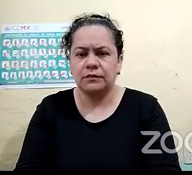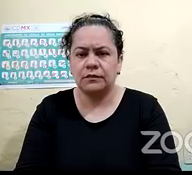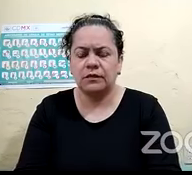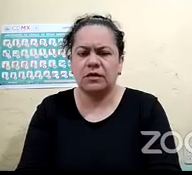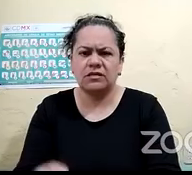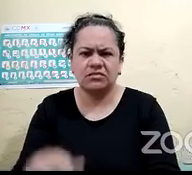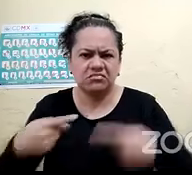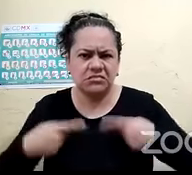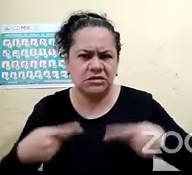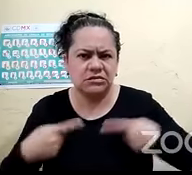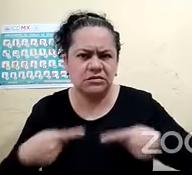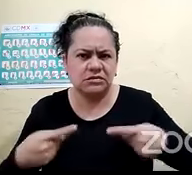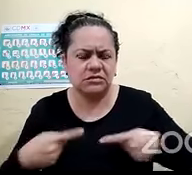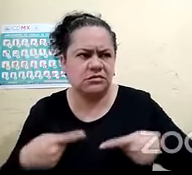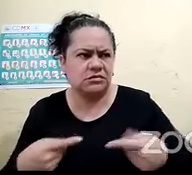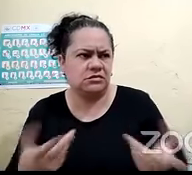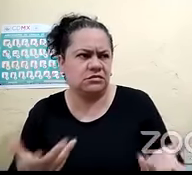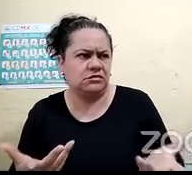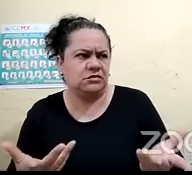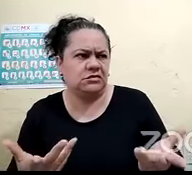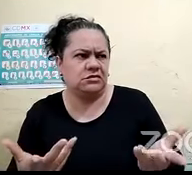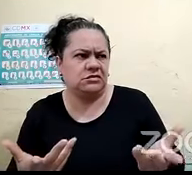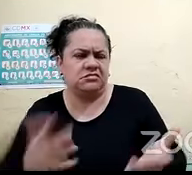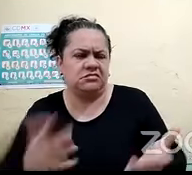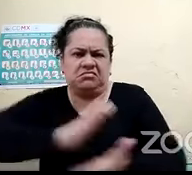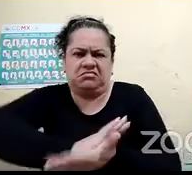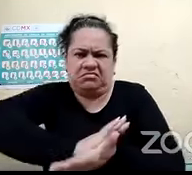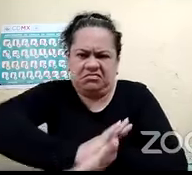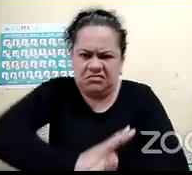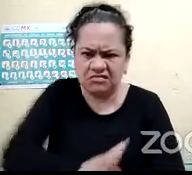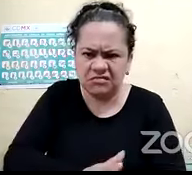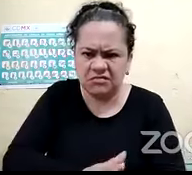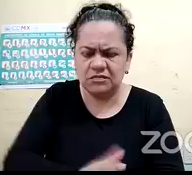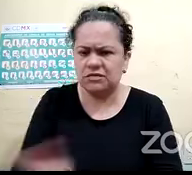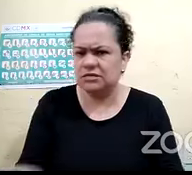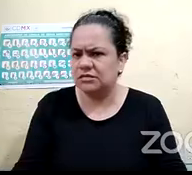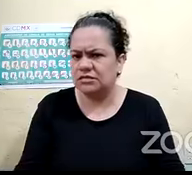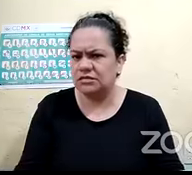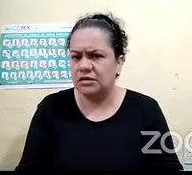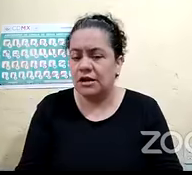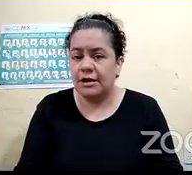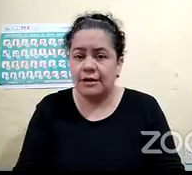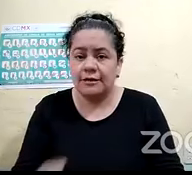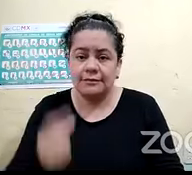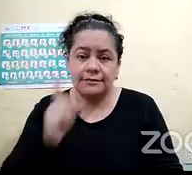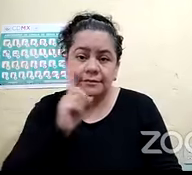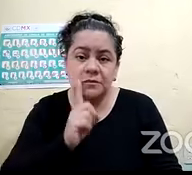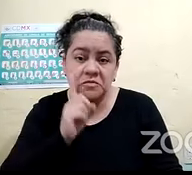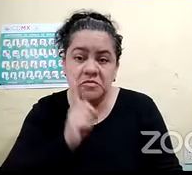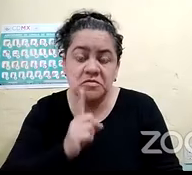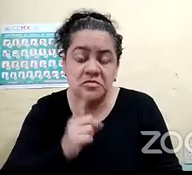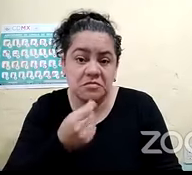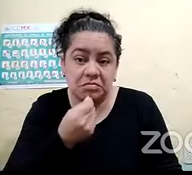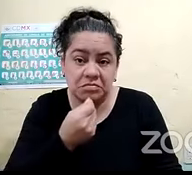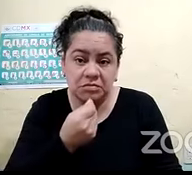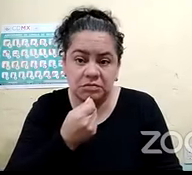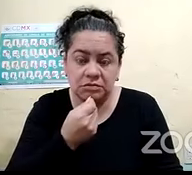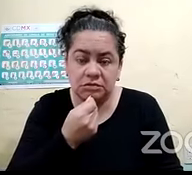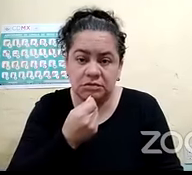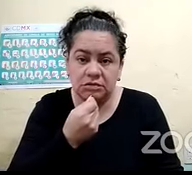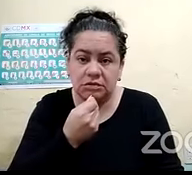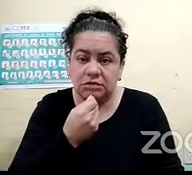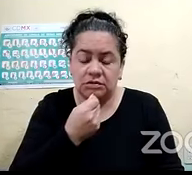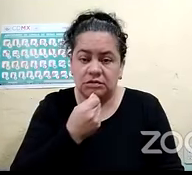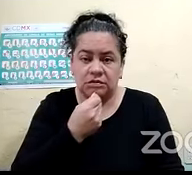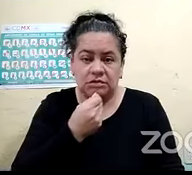discriminadas, pues eran las mujeres, y sobre todo pues las niñas, que no las dejaban jugar con el hijo, ¿no? Y